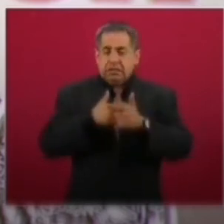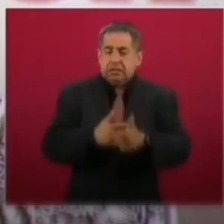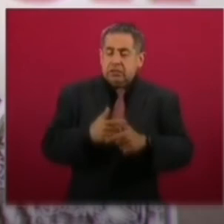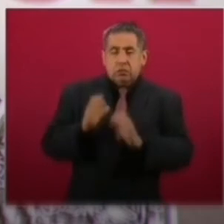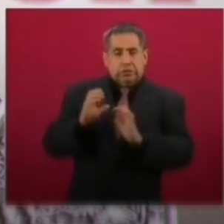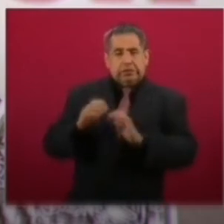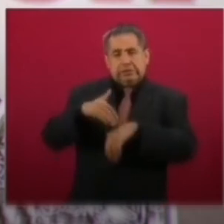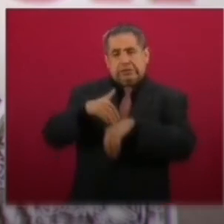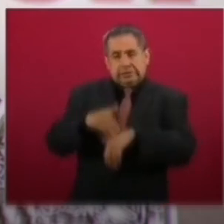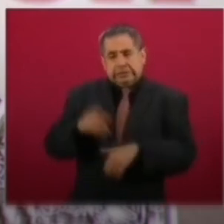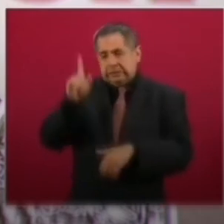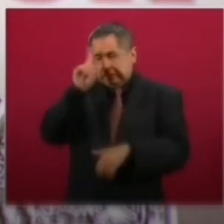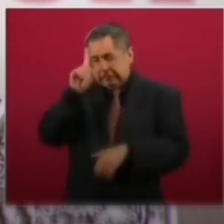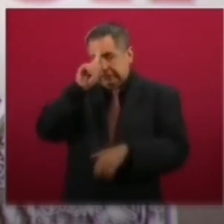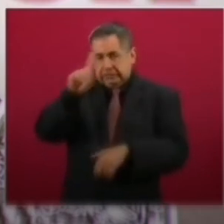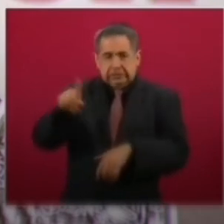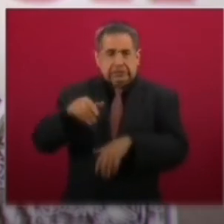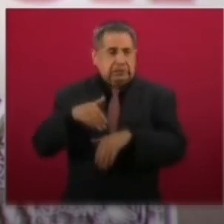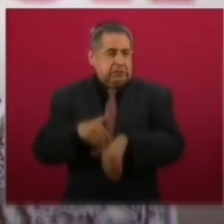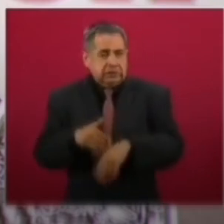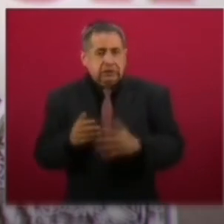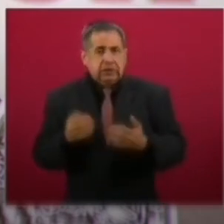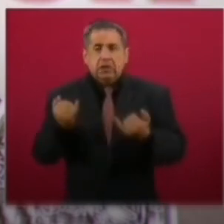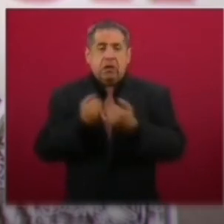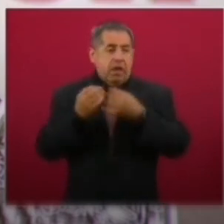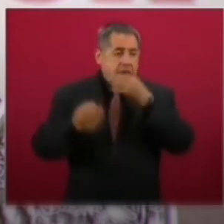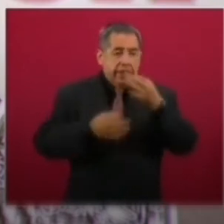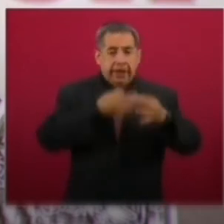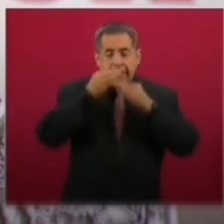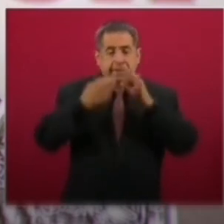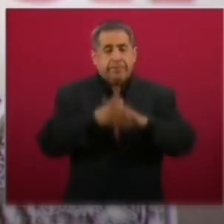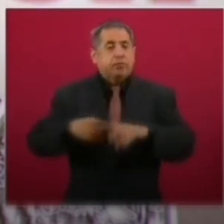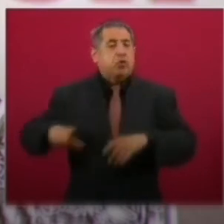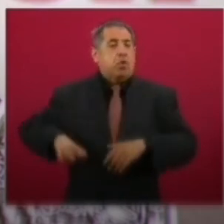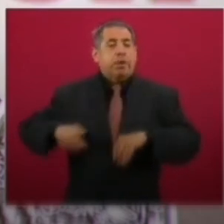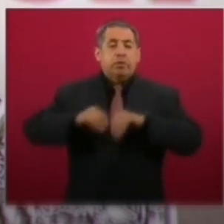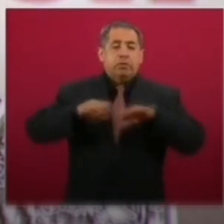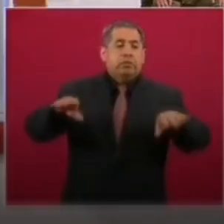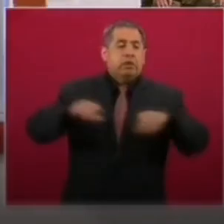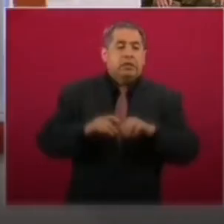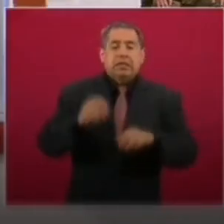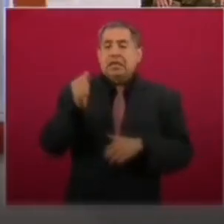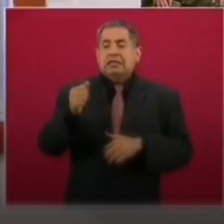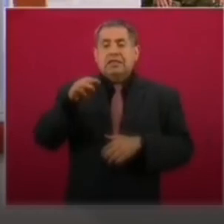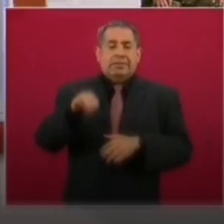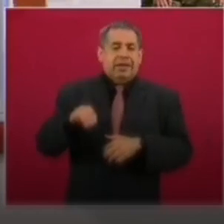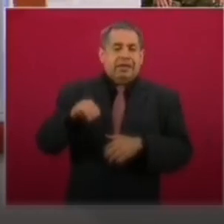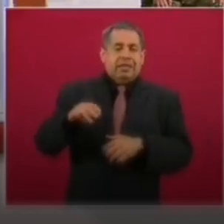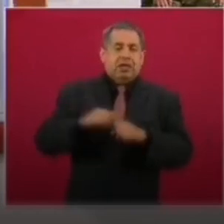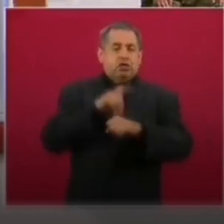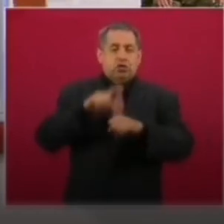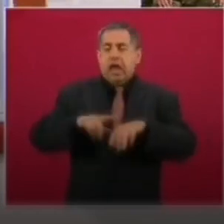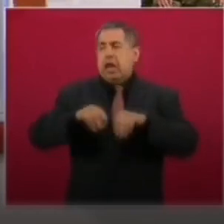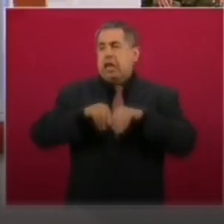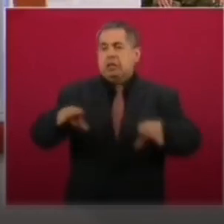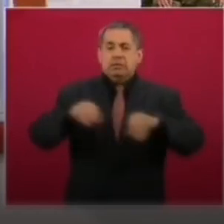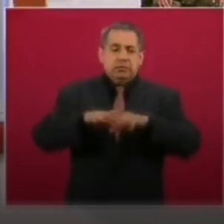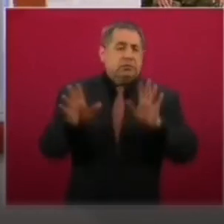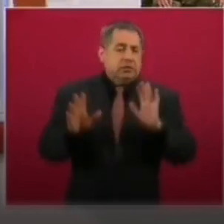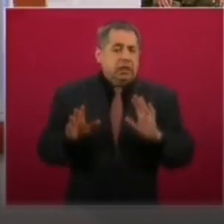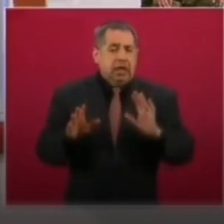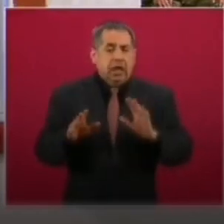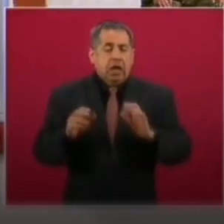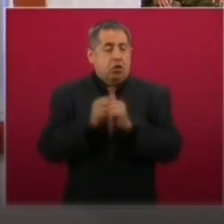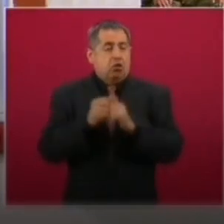las recomendaciones de Protección Civil, así como los avisos oficiales que emite el Servicio Meteorológico Nacional, los cuales están disponibles